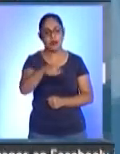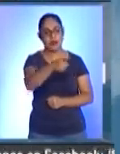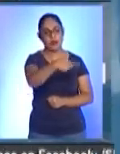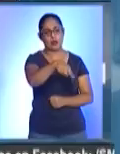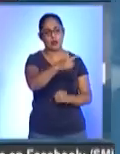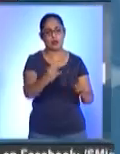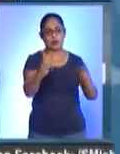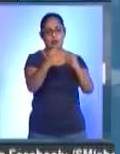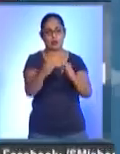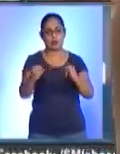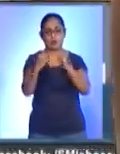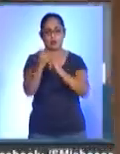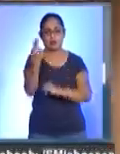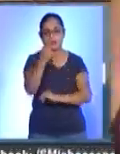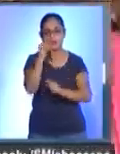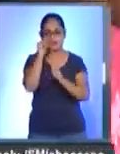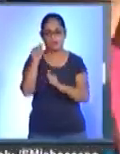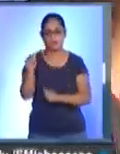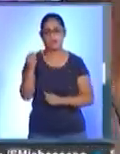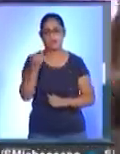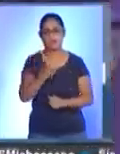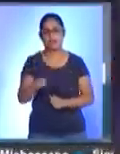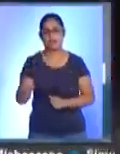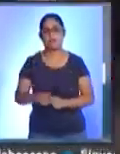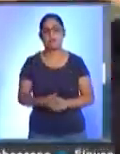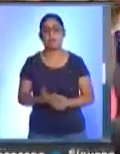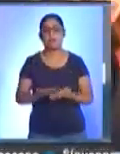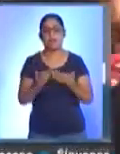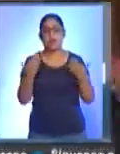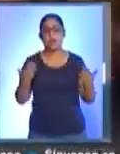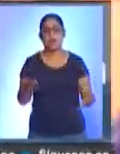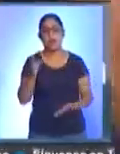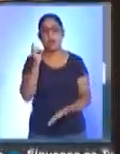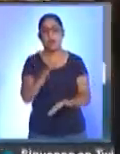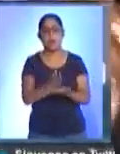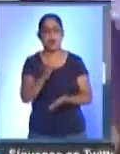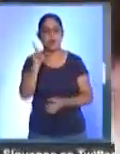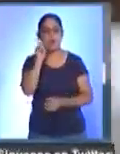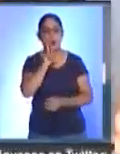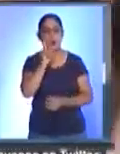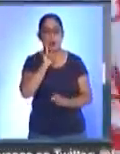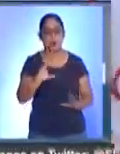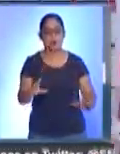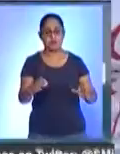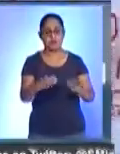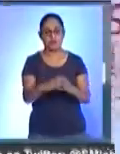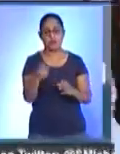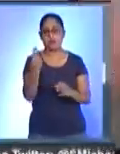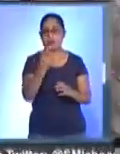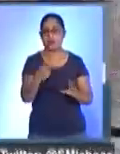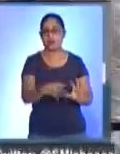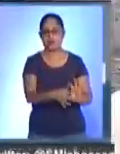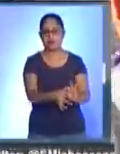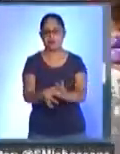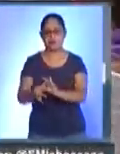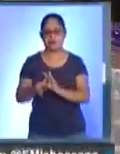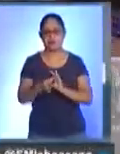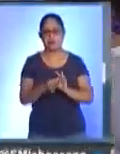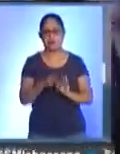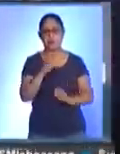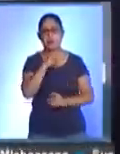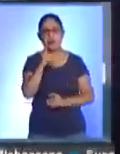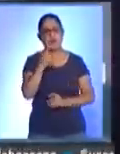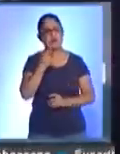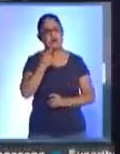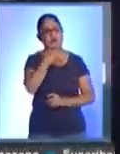instituciones las puedan atender. Por ahora consideró que no queda más que las mujeres y colectivos permanezcan unidos y denunciando mediante